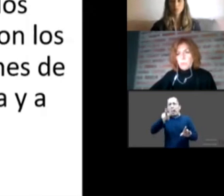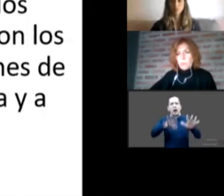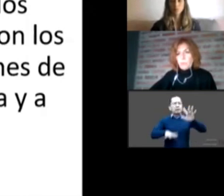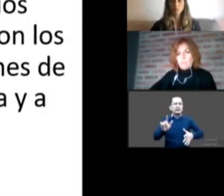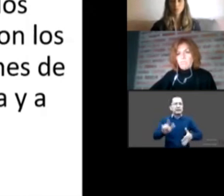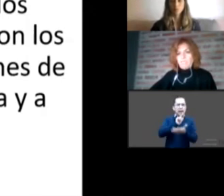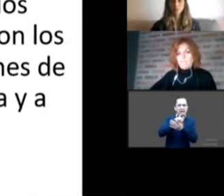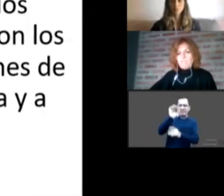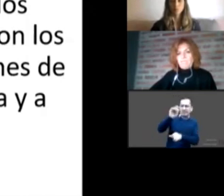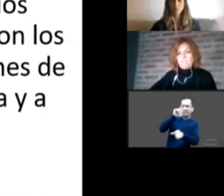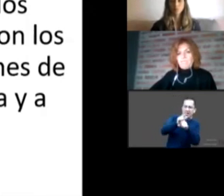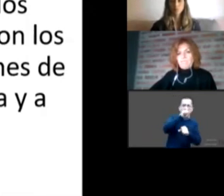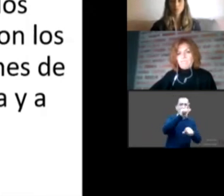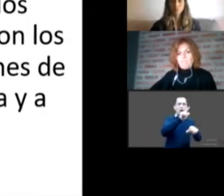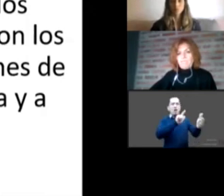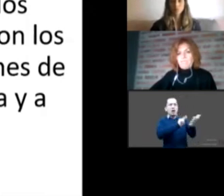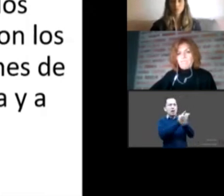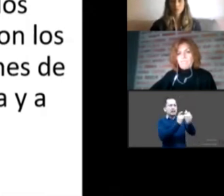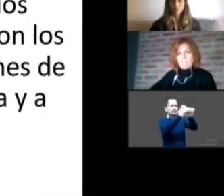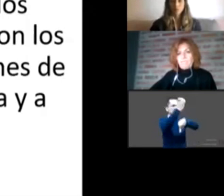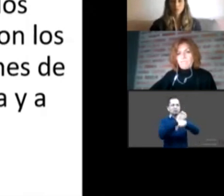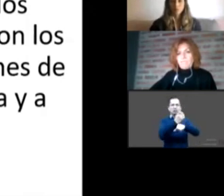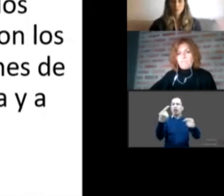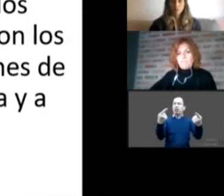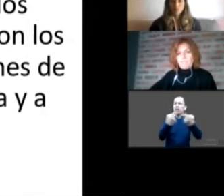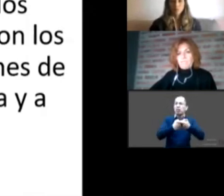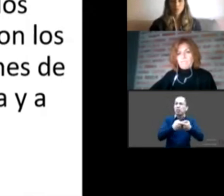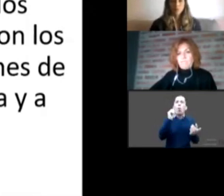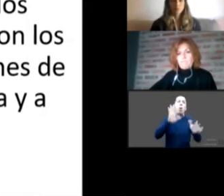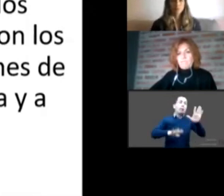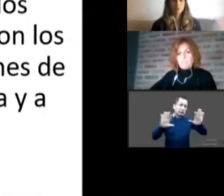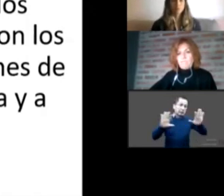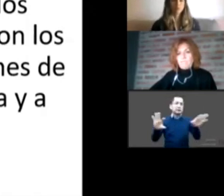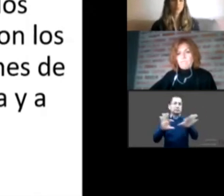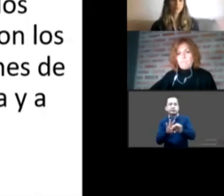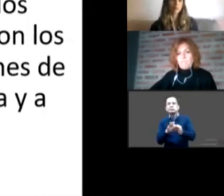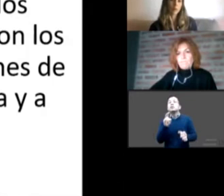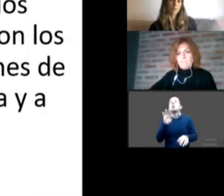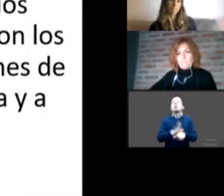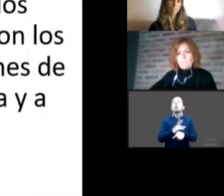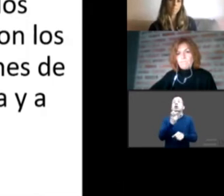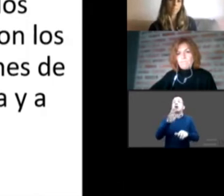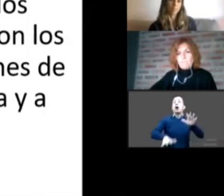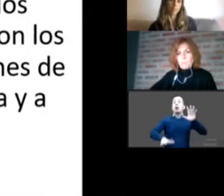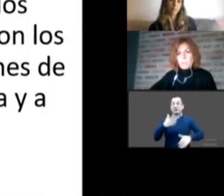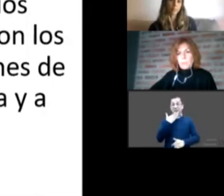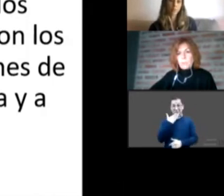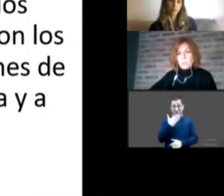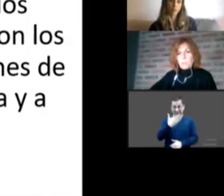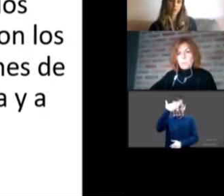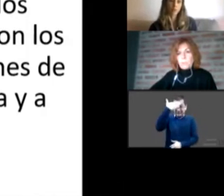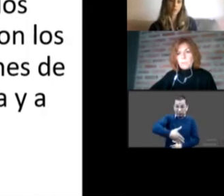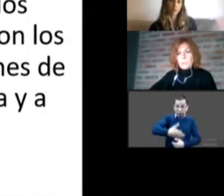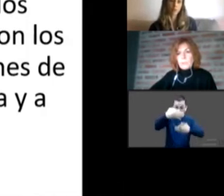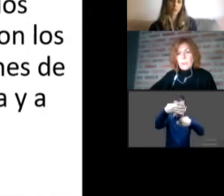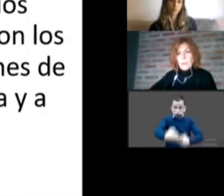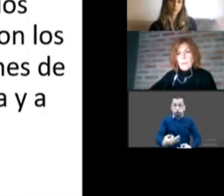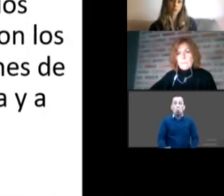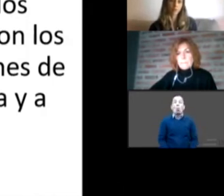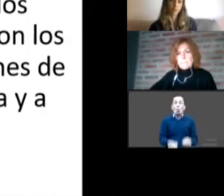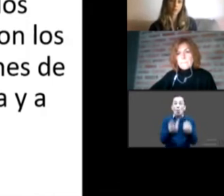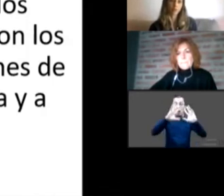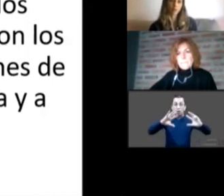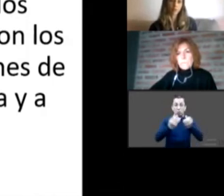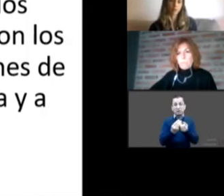veces impide el conocimiento y las características de las historias y